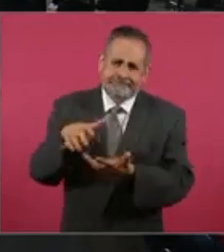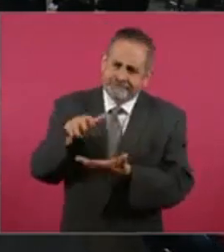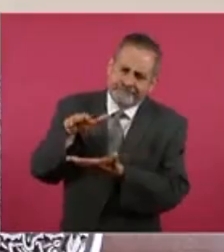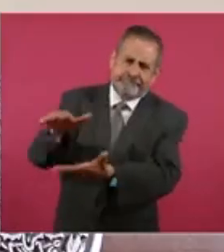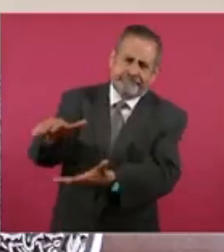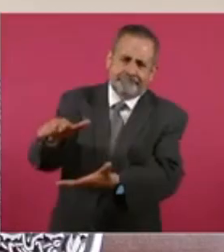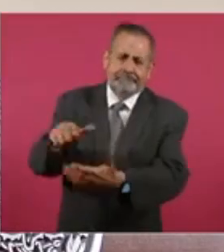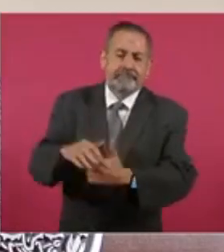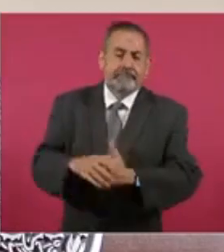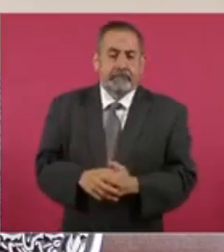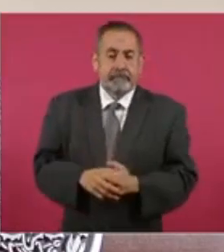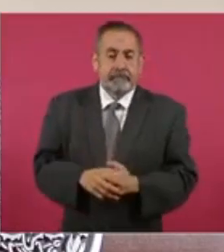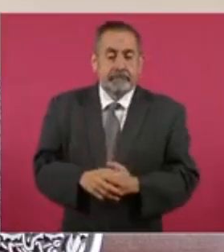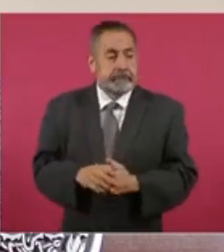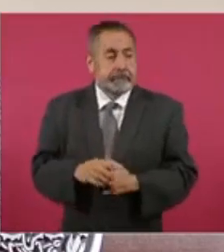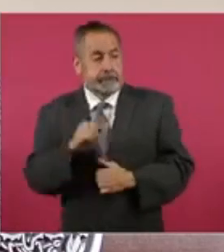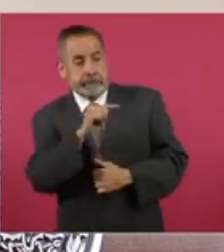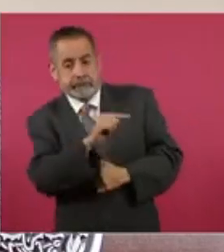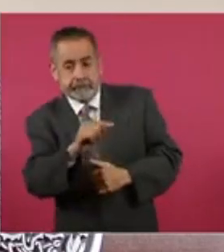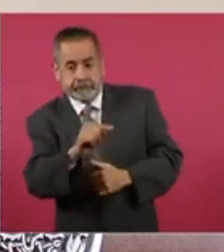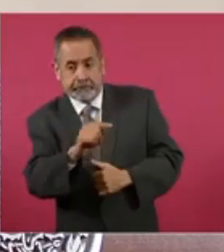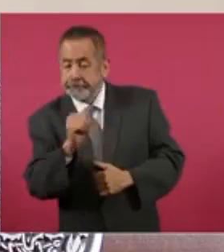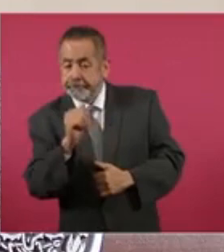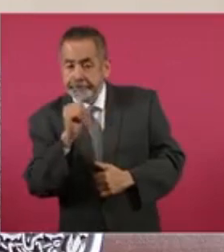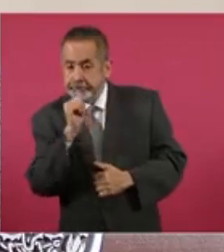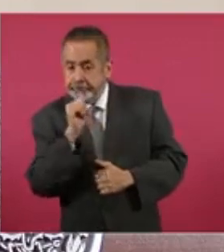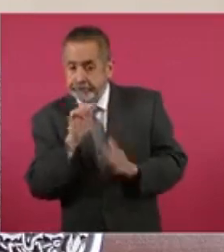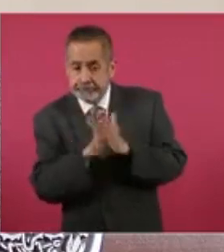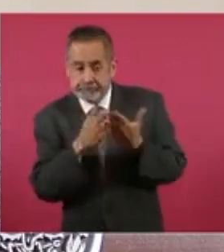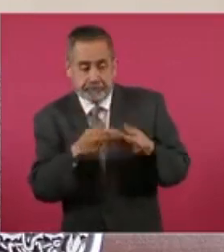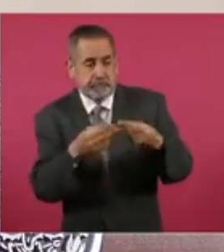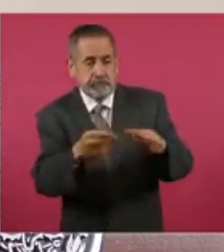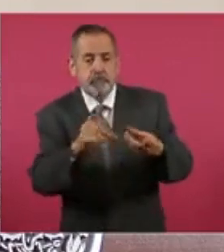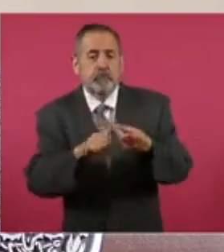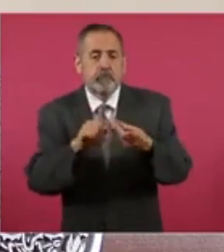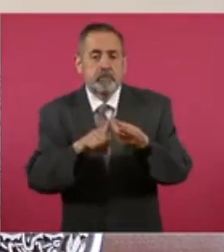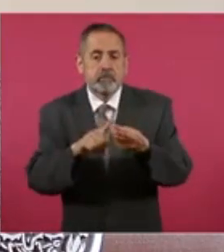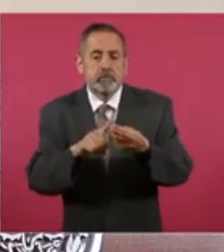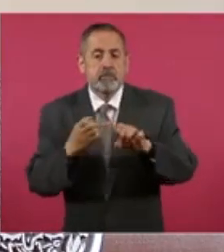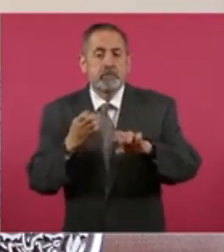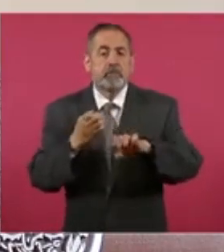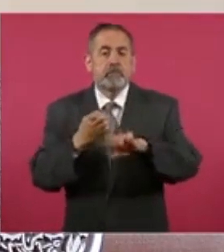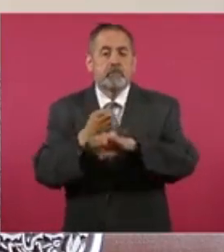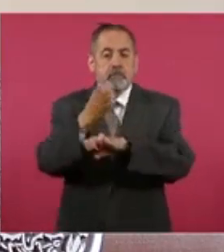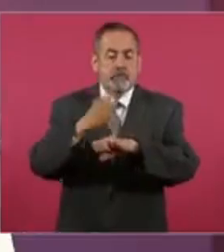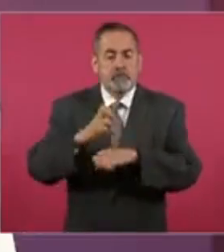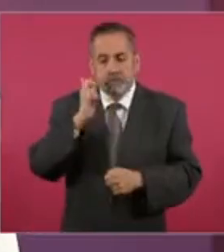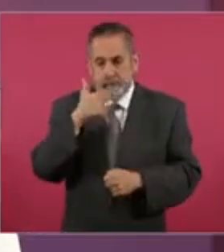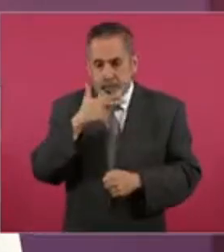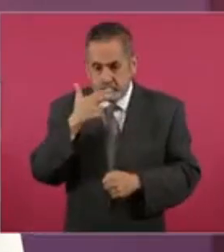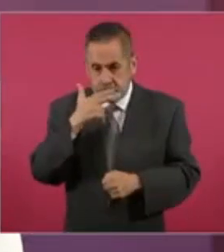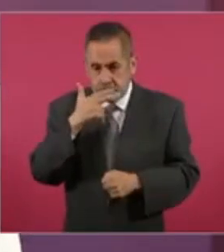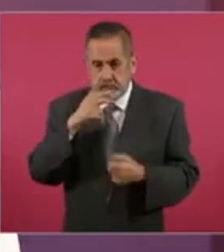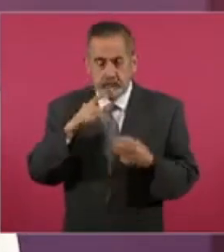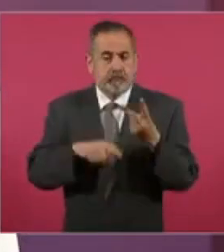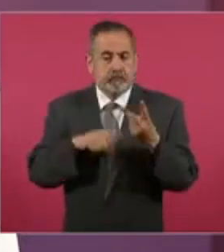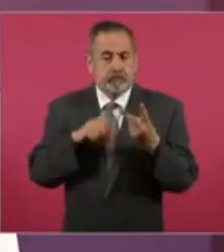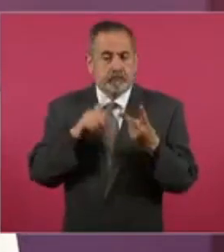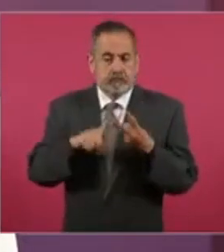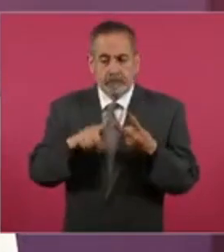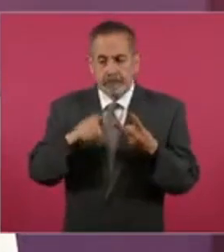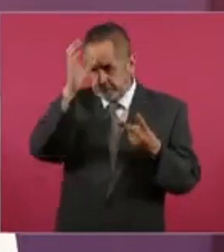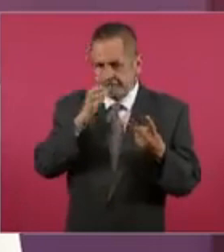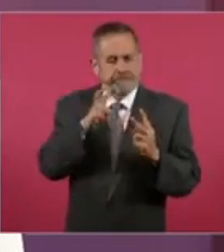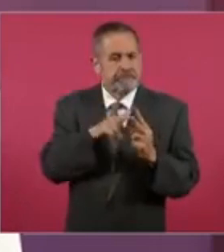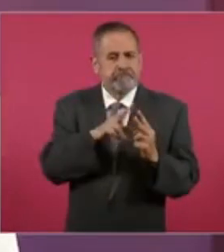se han podido repartir los libros es en el estado de Chihuahua y en el estado de Coahuila, porque